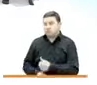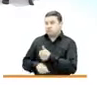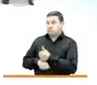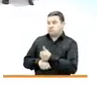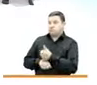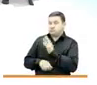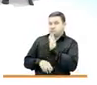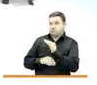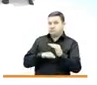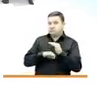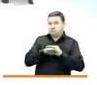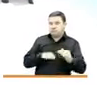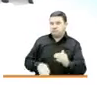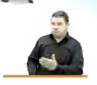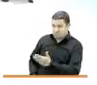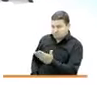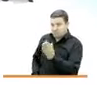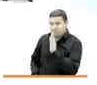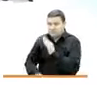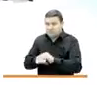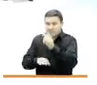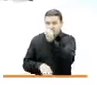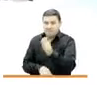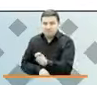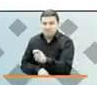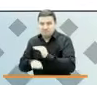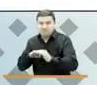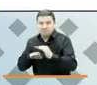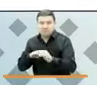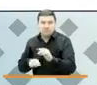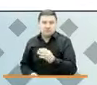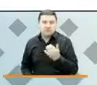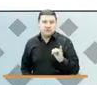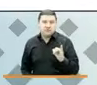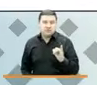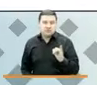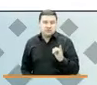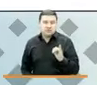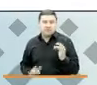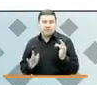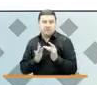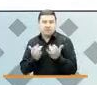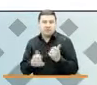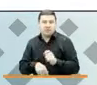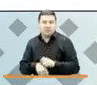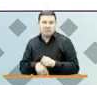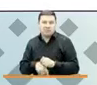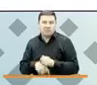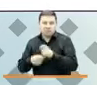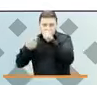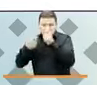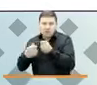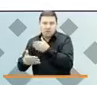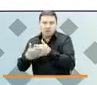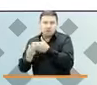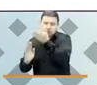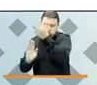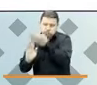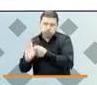invitados, usted tiene sus invitados que ya se conectan a esta hora en esta rendición de cuentas,